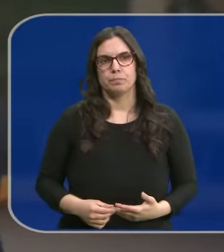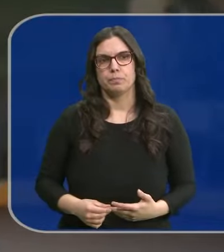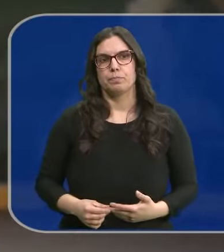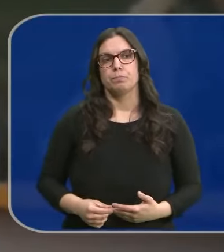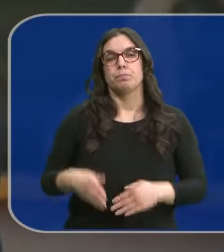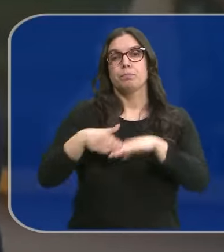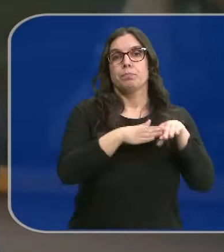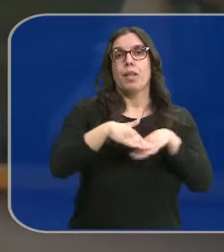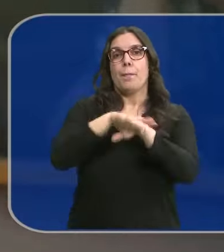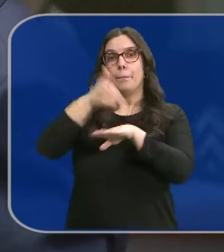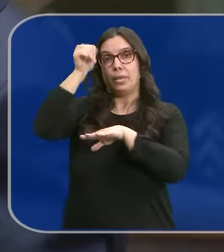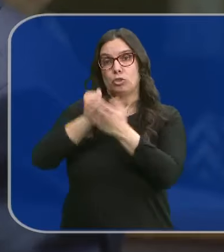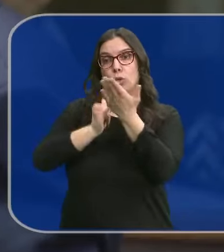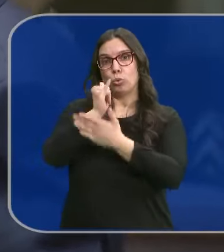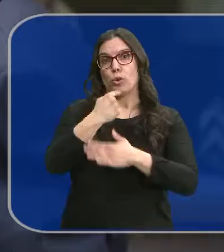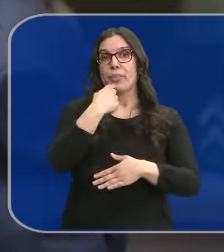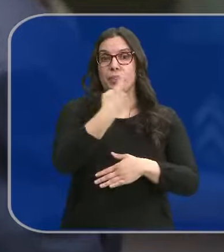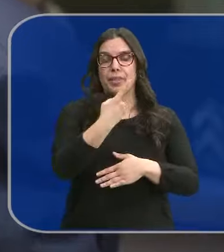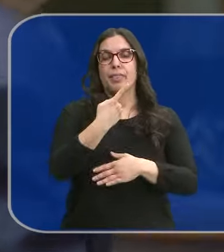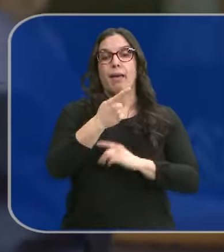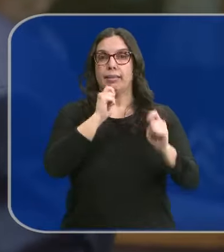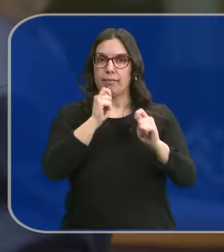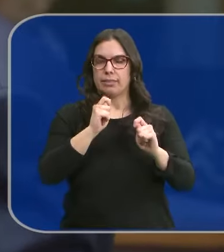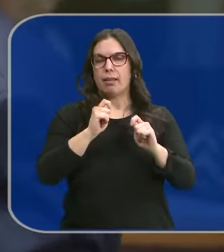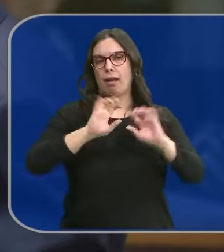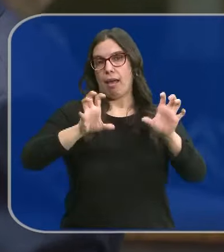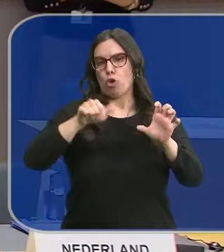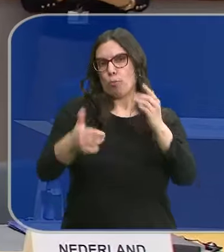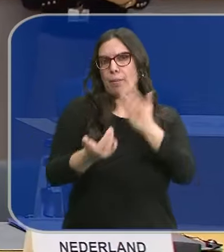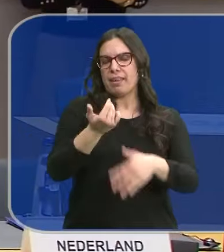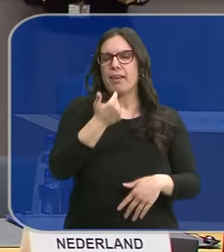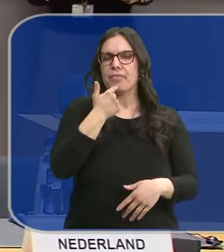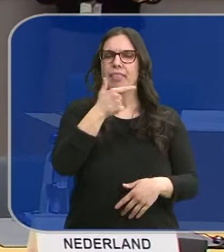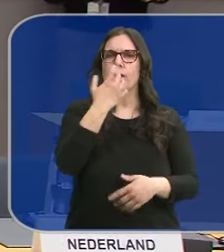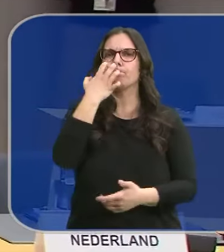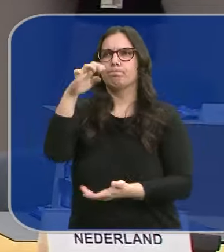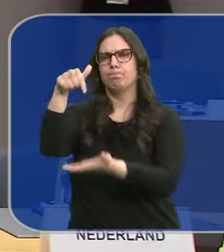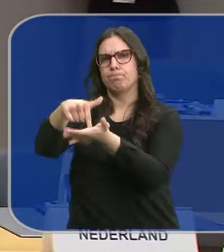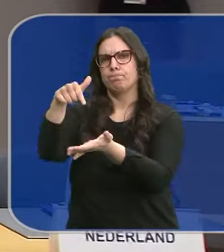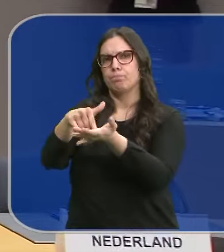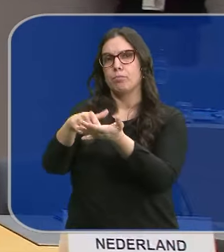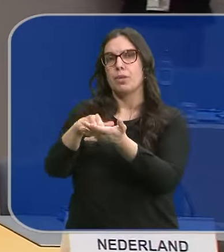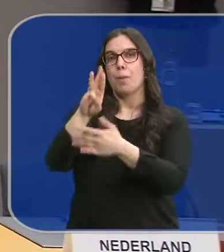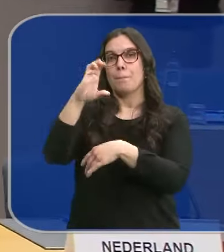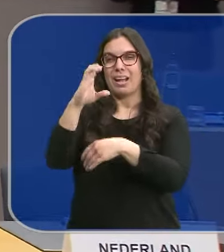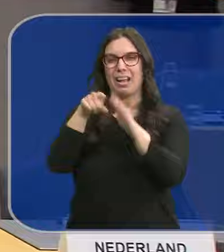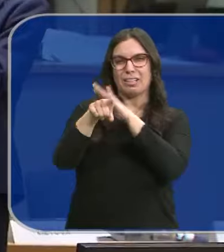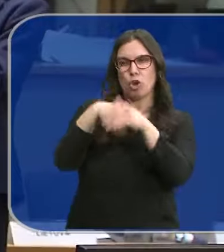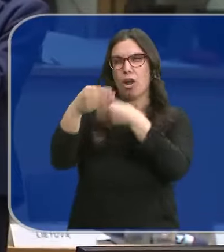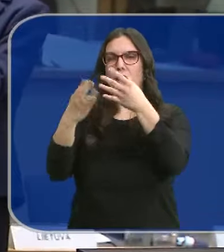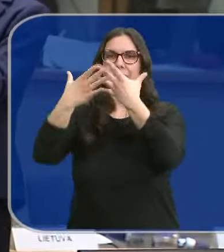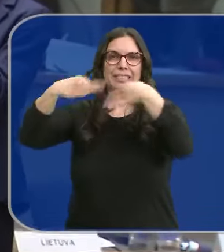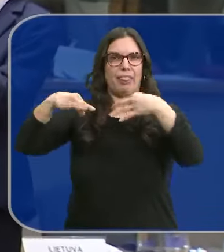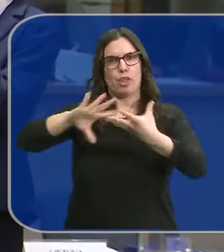Por otra parte, el ministro de Agricultura ha anunciado en una entrevista en Onda Cero esta mañana que reclamará una simplificación de la PAC ante